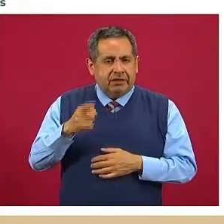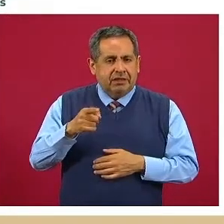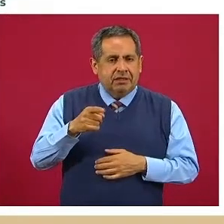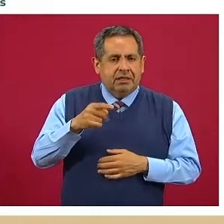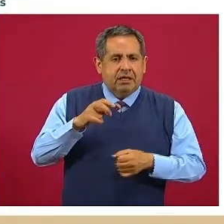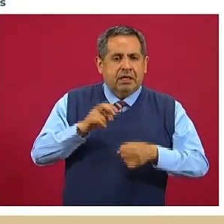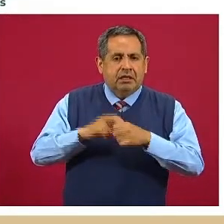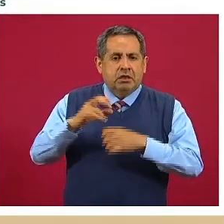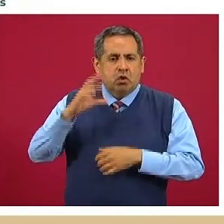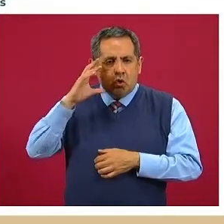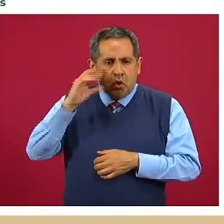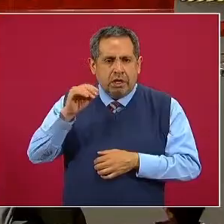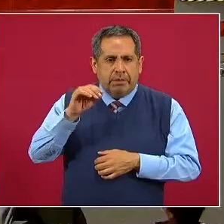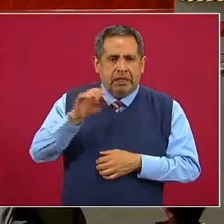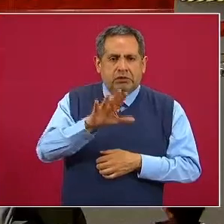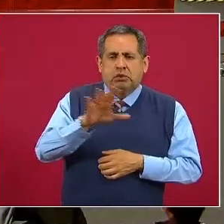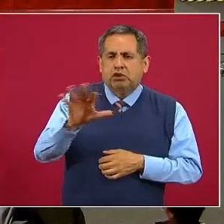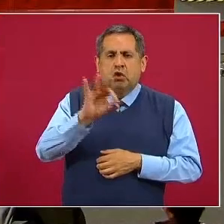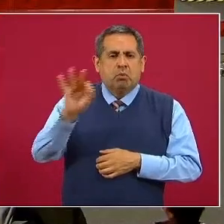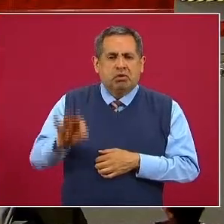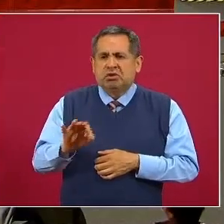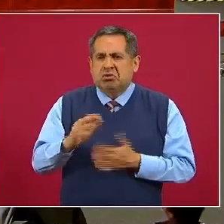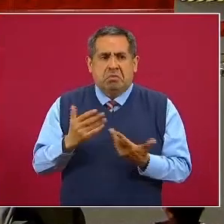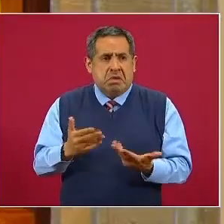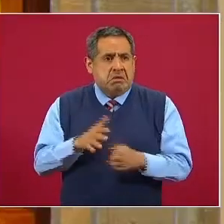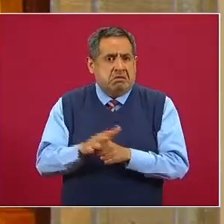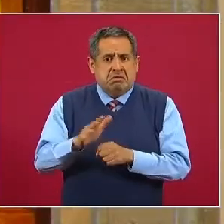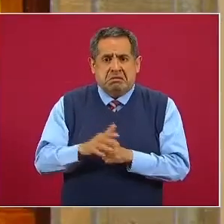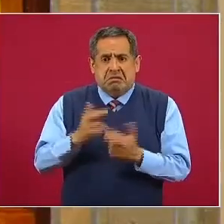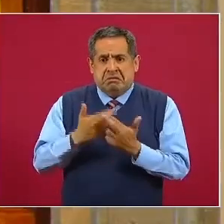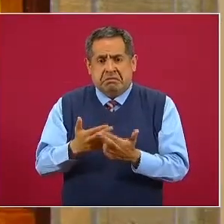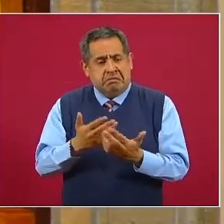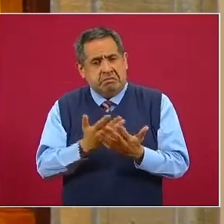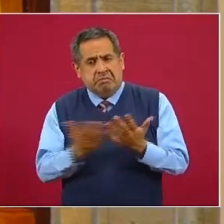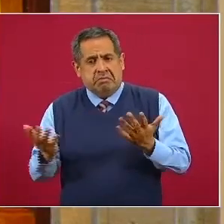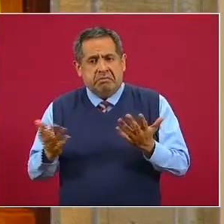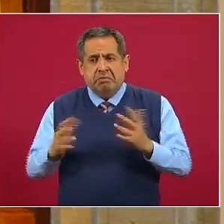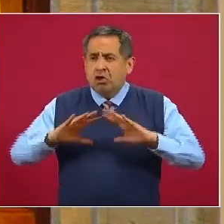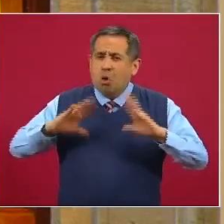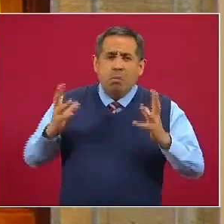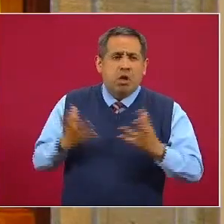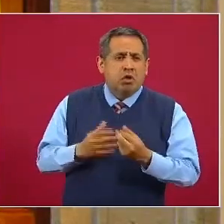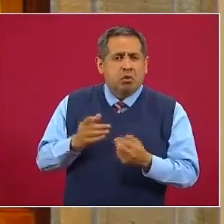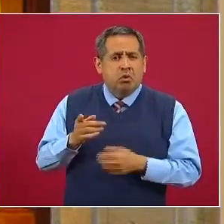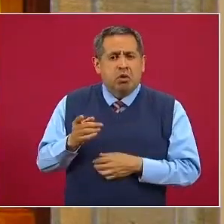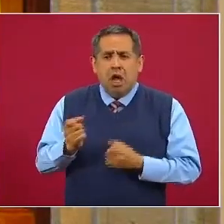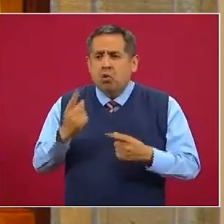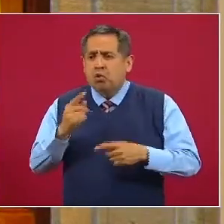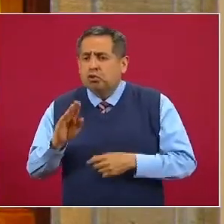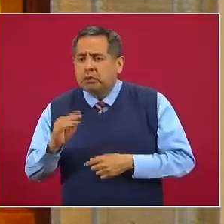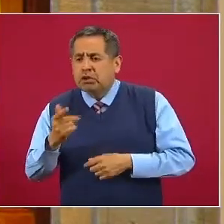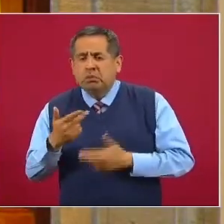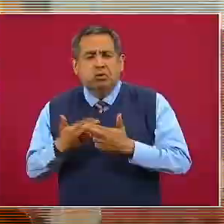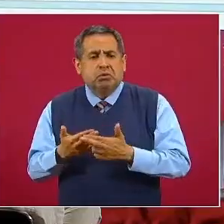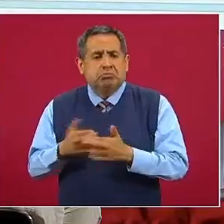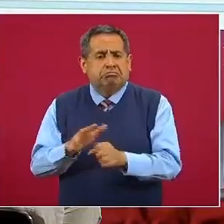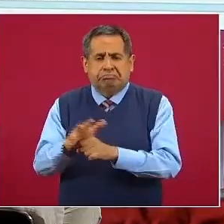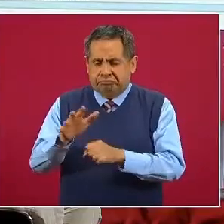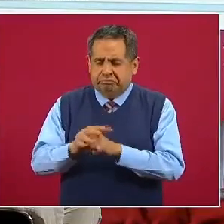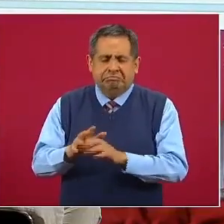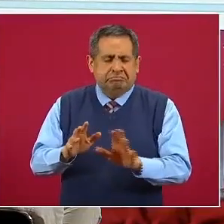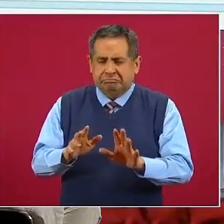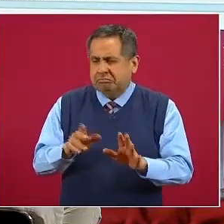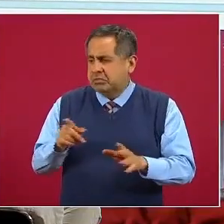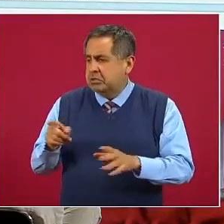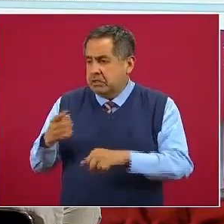camas con también disponibilidades tan altas que llegan a un 96%, por lo tanto, una muy buena capacidad